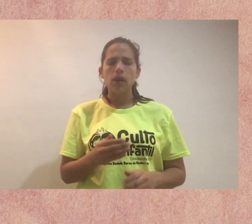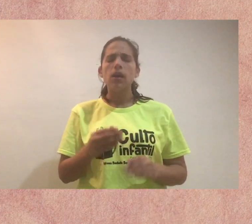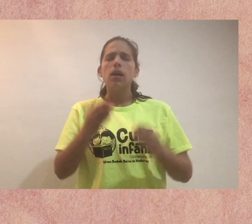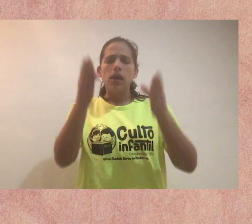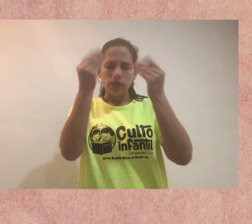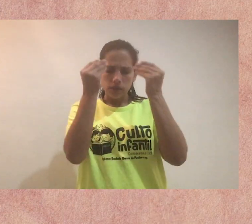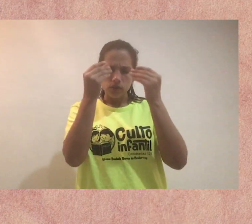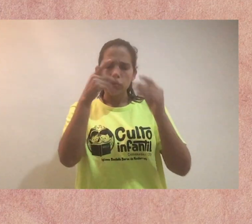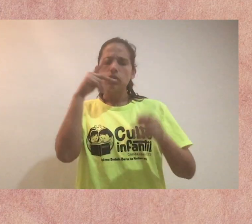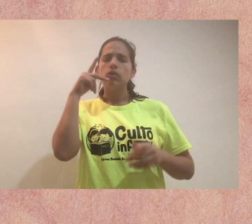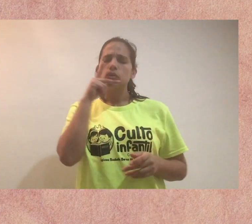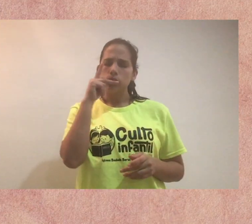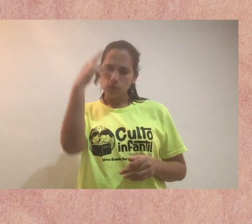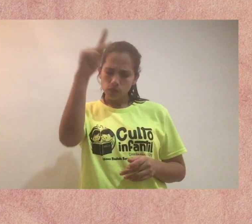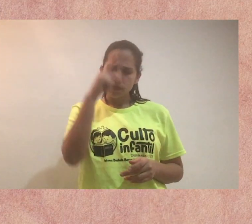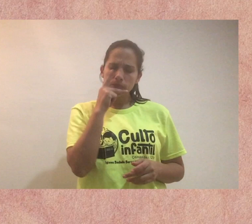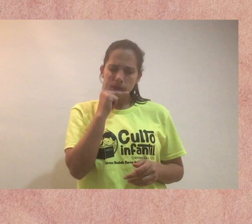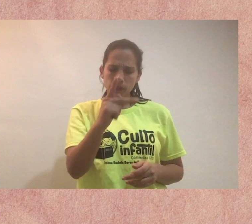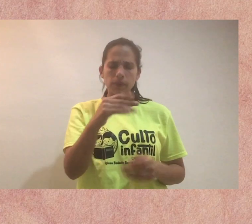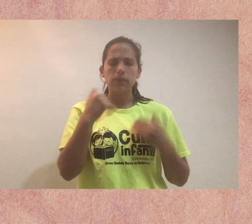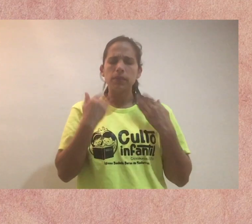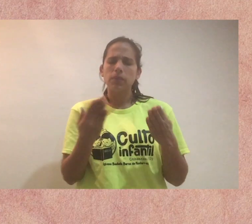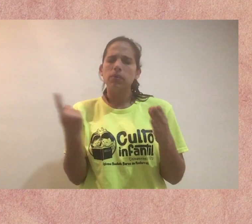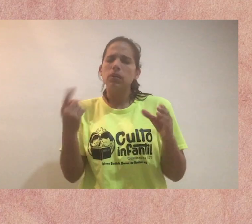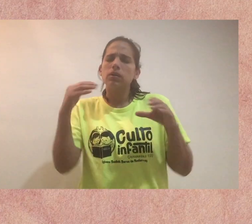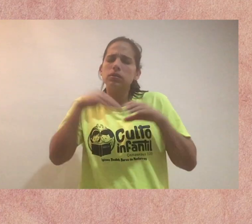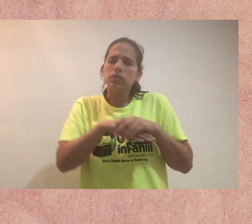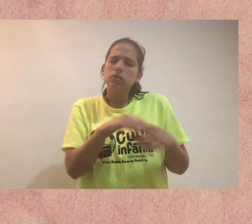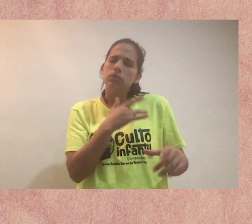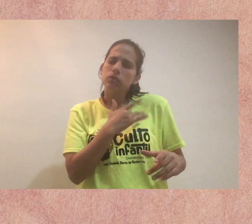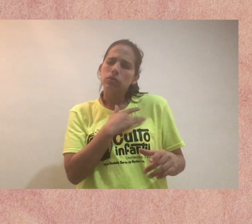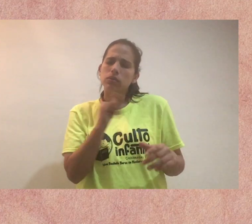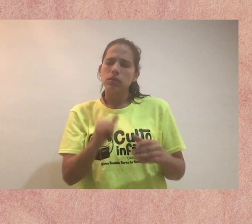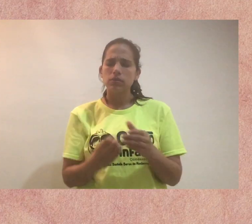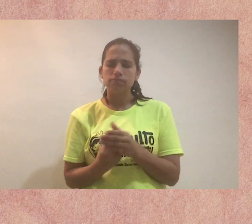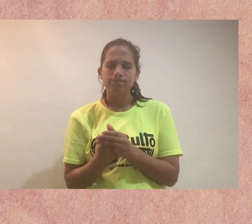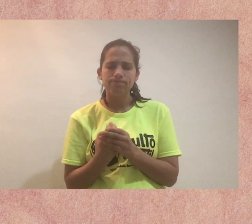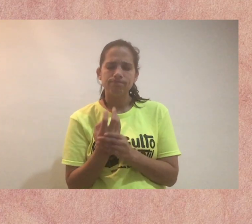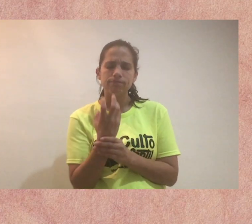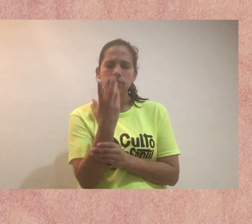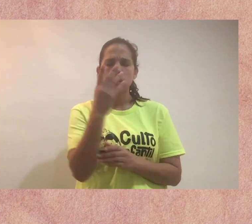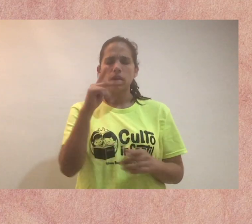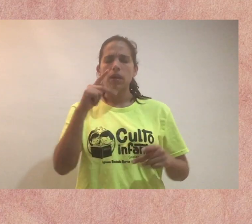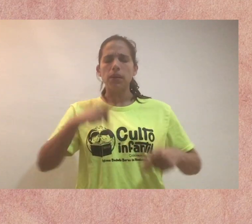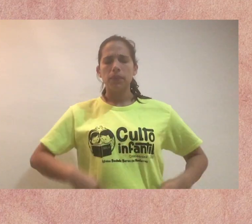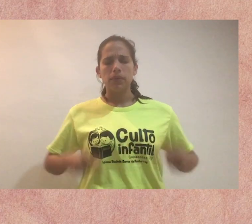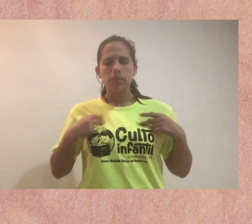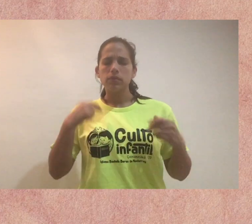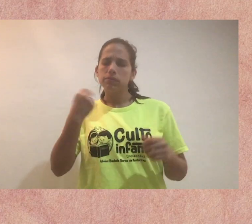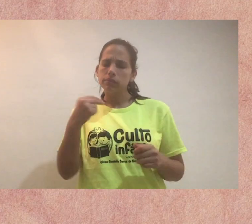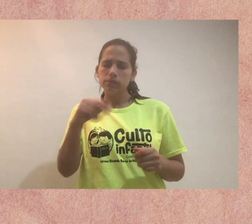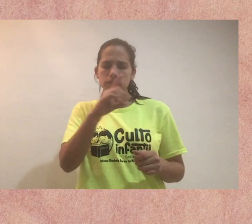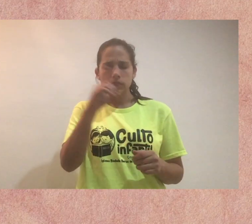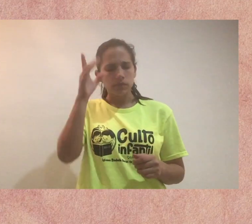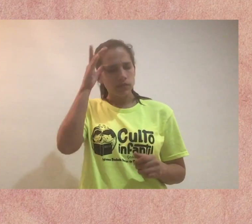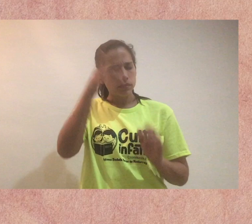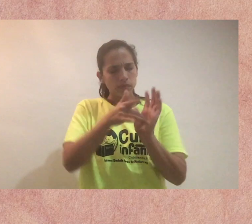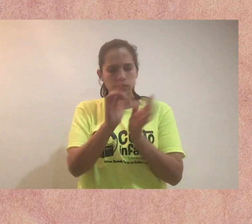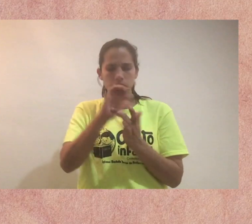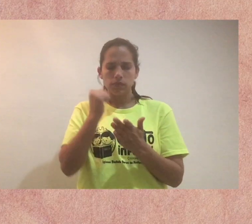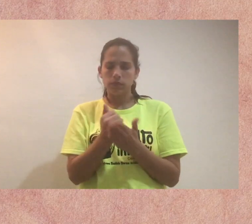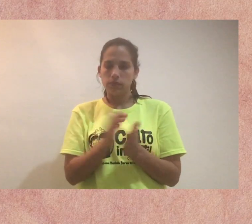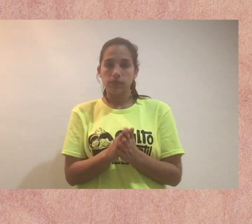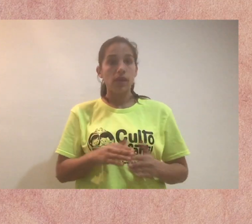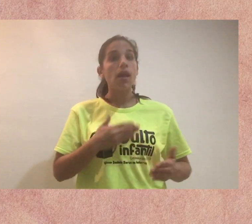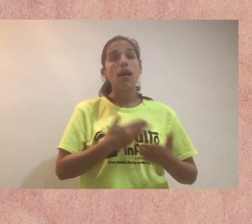semana más instruirnos a través de tu palabra. Te rogamos que ésta llegue a nuestros corazones y florezca en nuestras vidas.